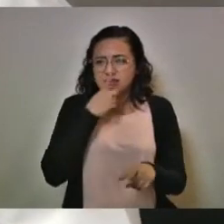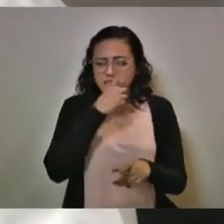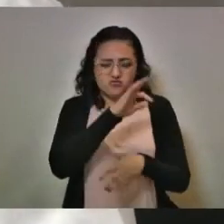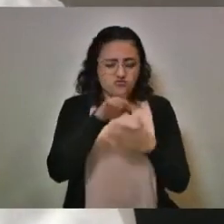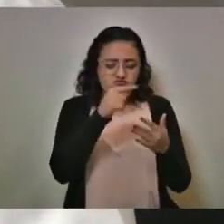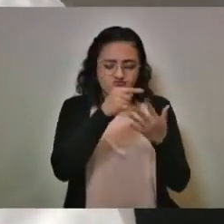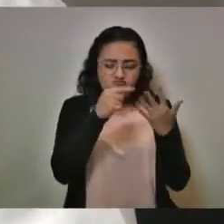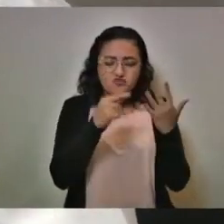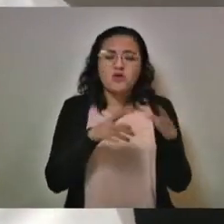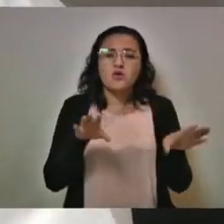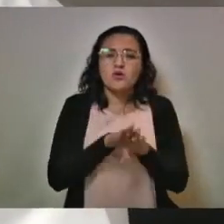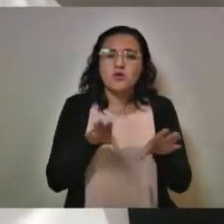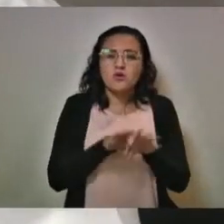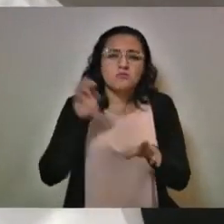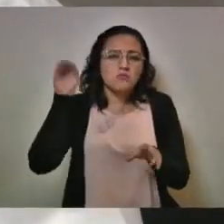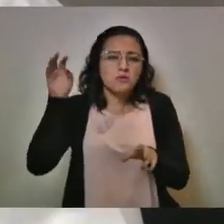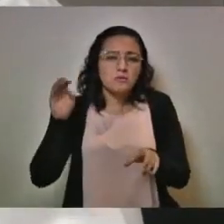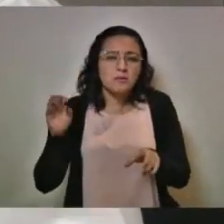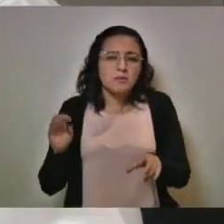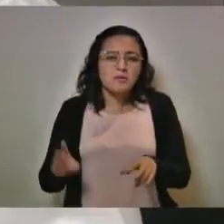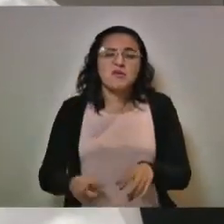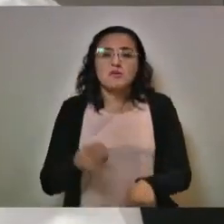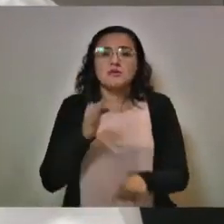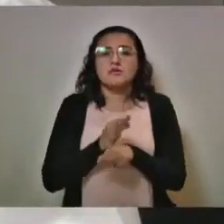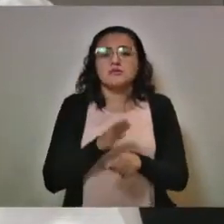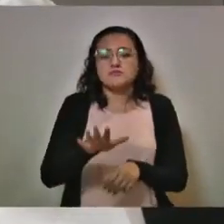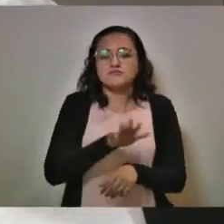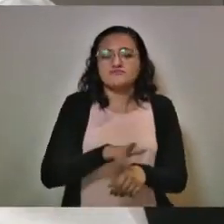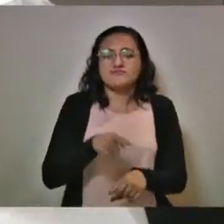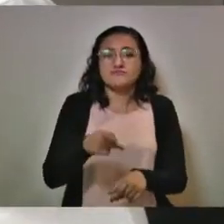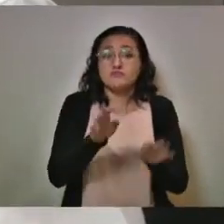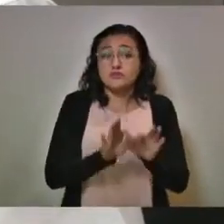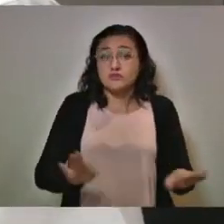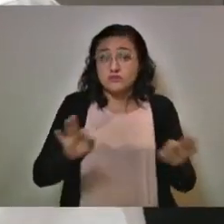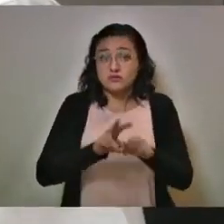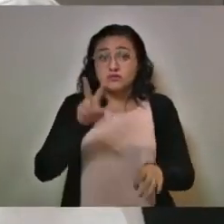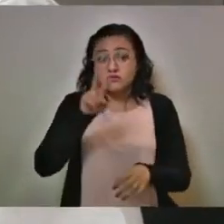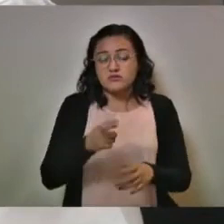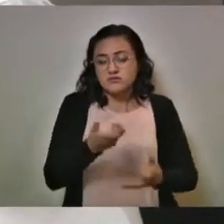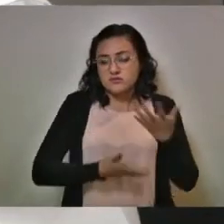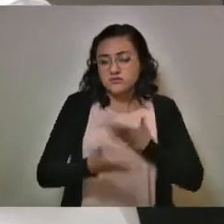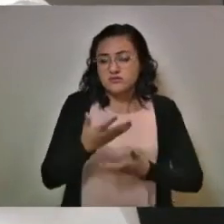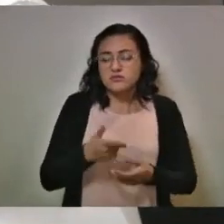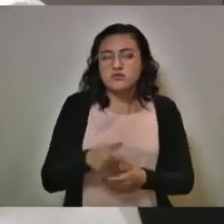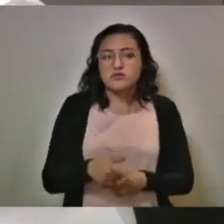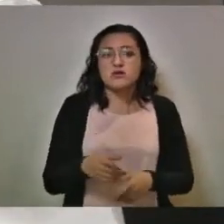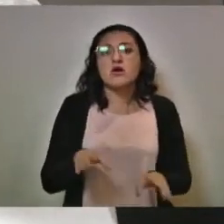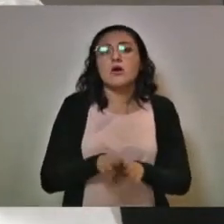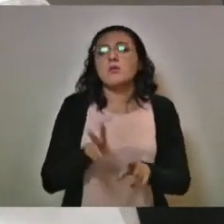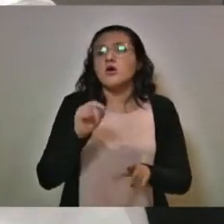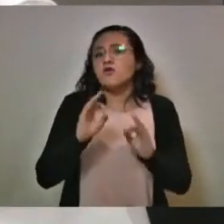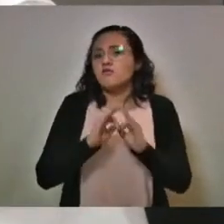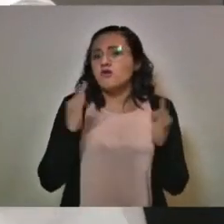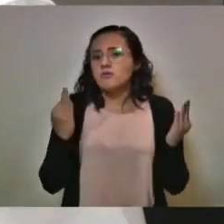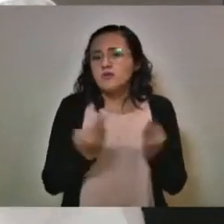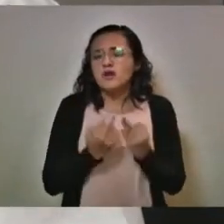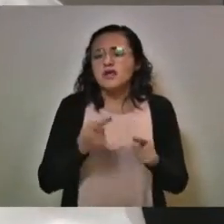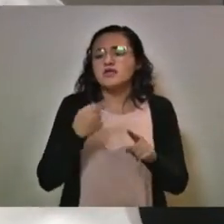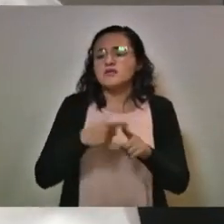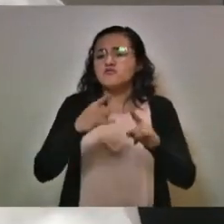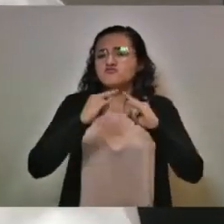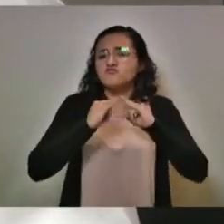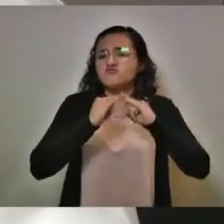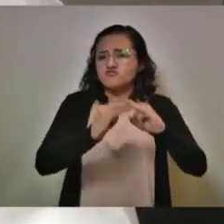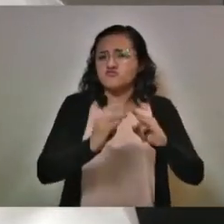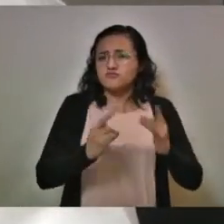la reactivación de este sector importante de la economía, el sector informal, el sector de los tianguis,